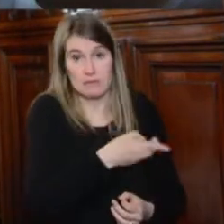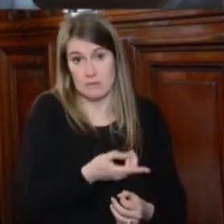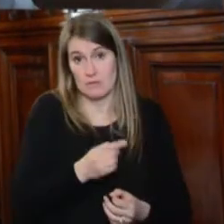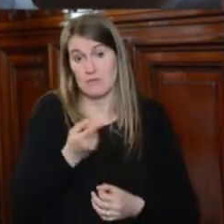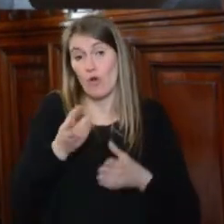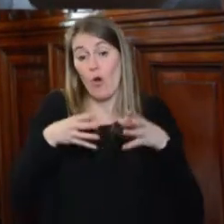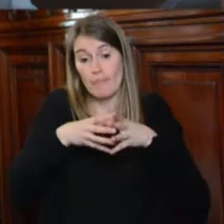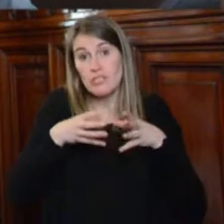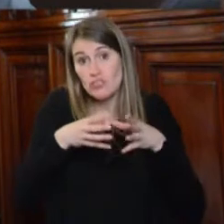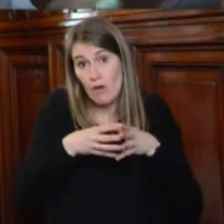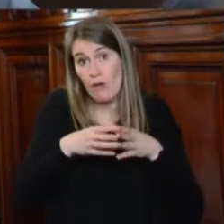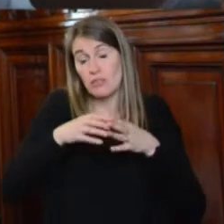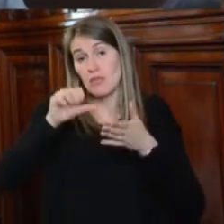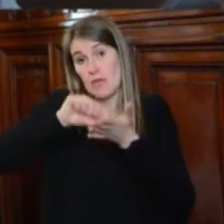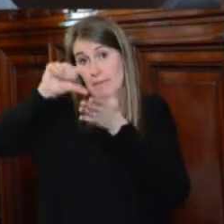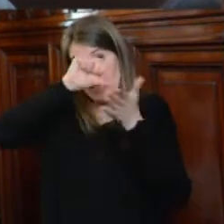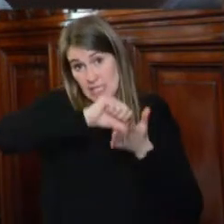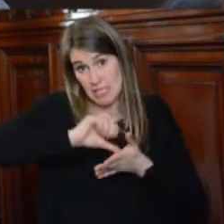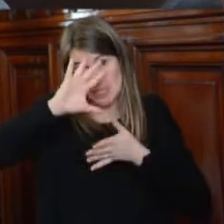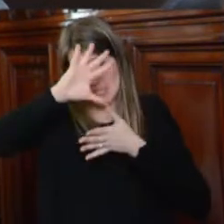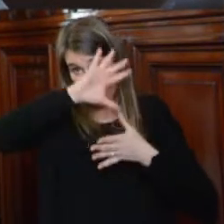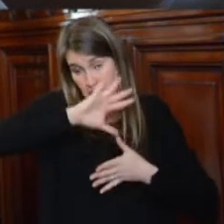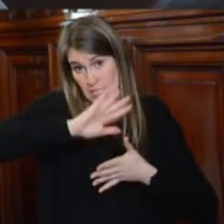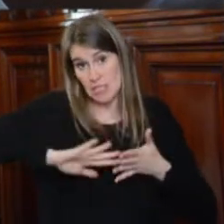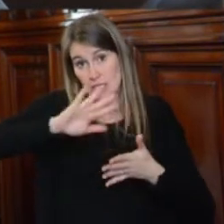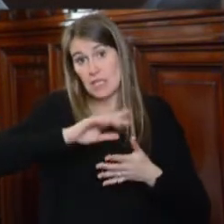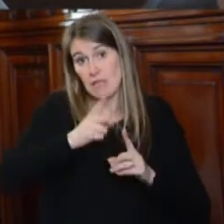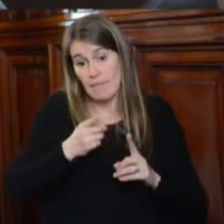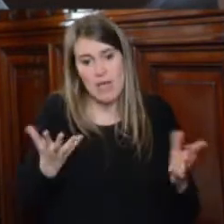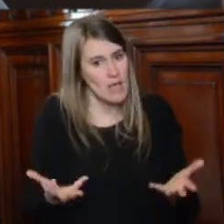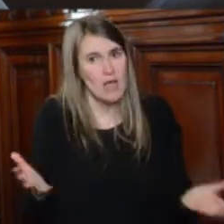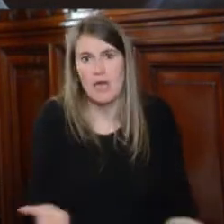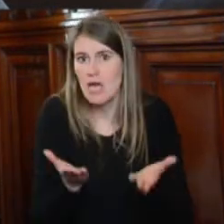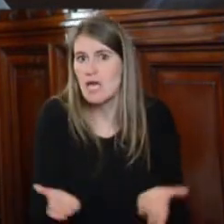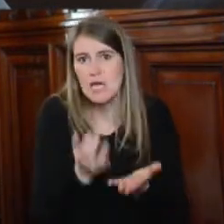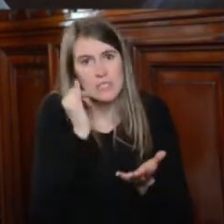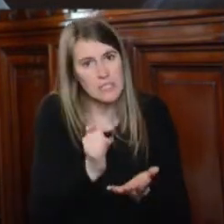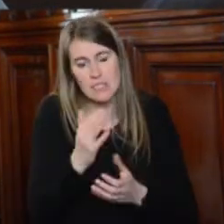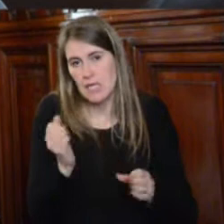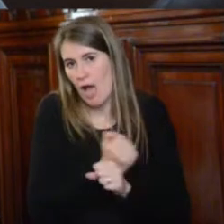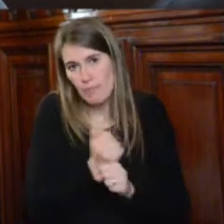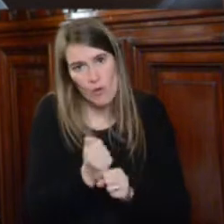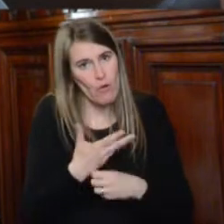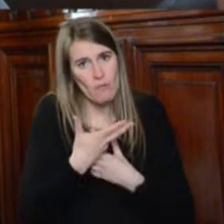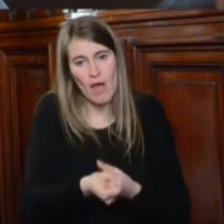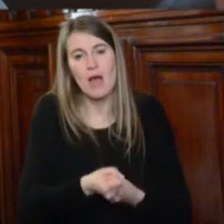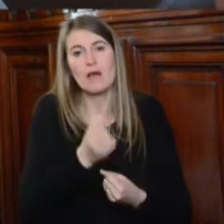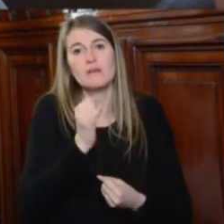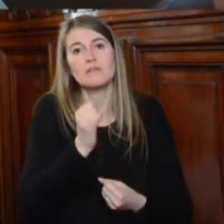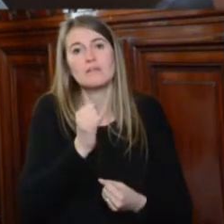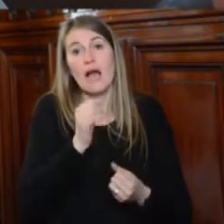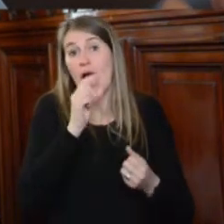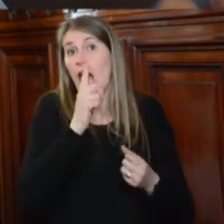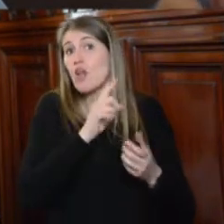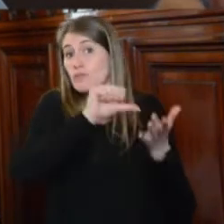impulsa y promueve que a los diversos estados, que